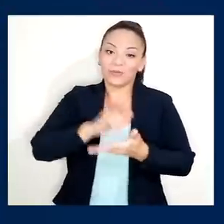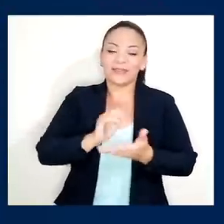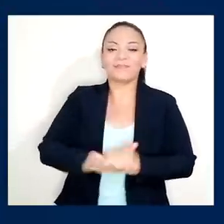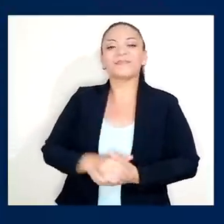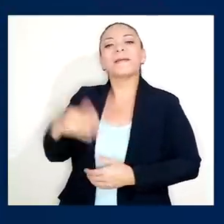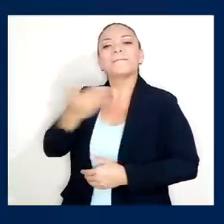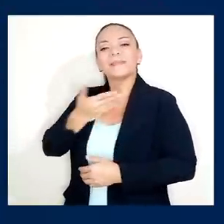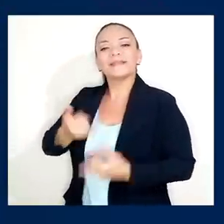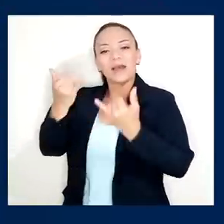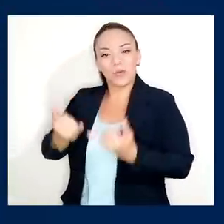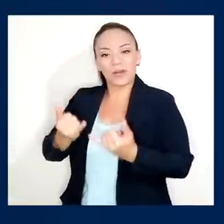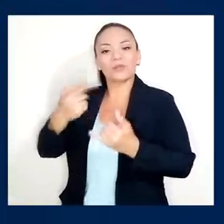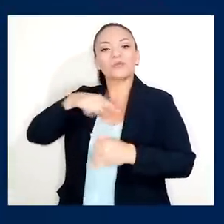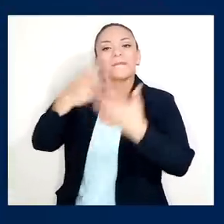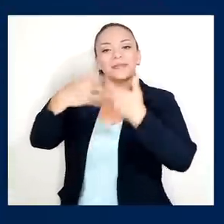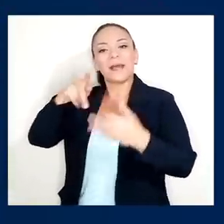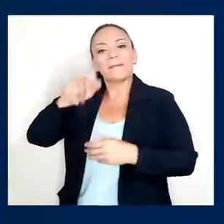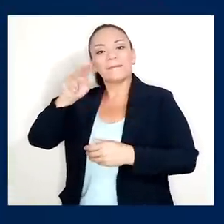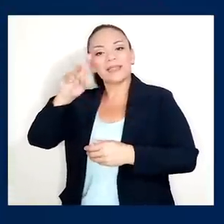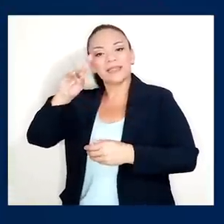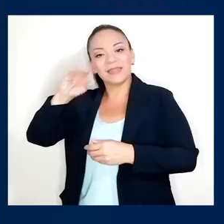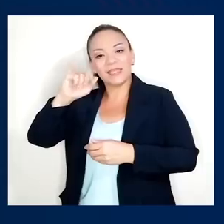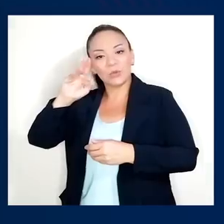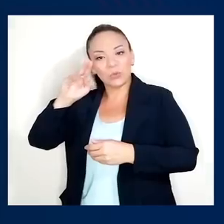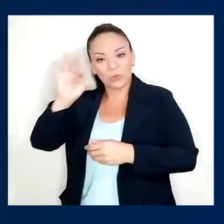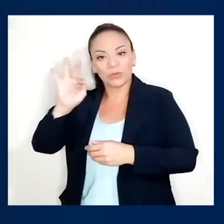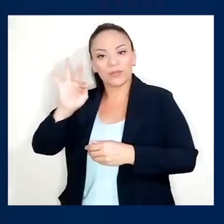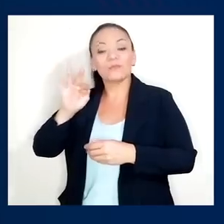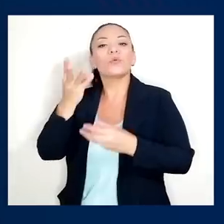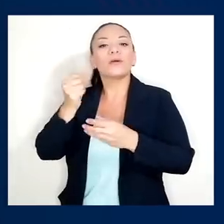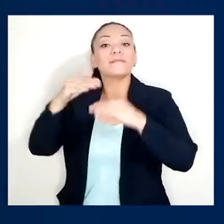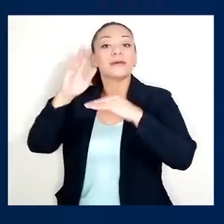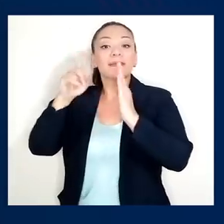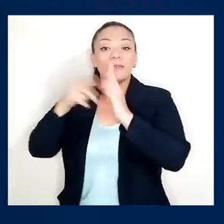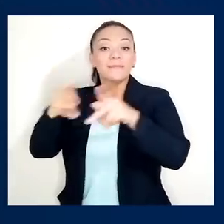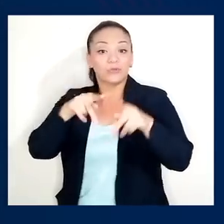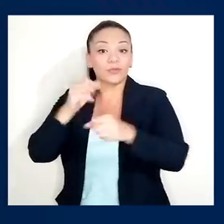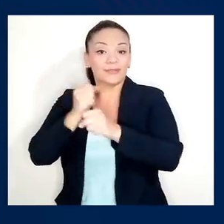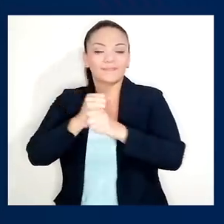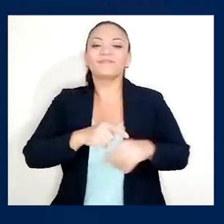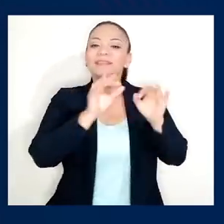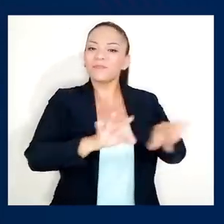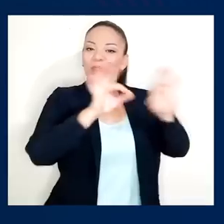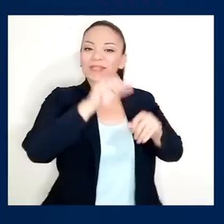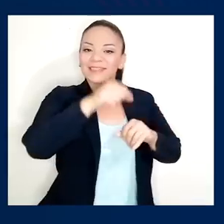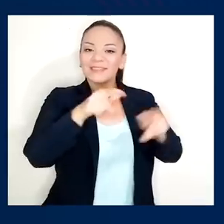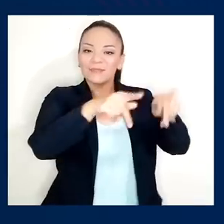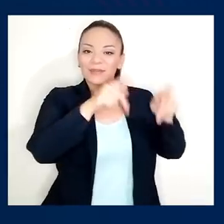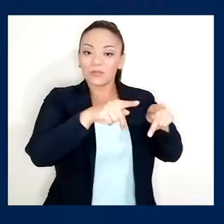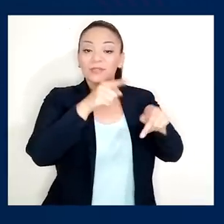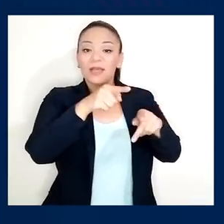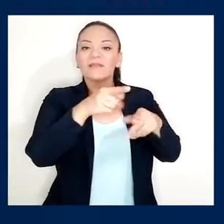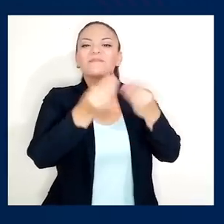Presidente, ahora estamos en la empresa Pandit, una empresa que emplea a más de mil personas. Así es, y eso es muy importante porque en esta empresa los